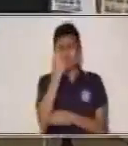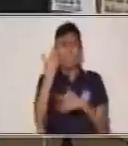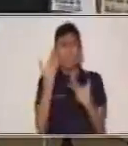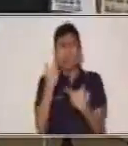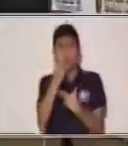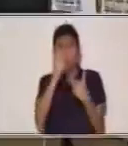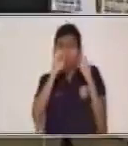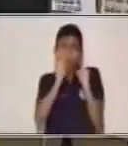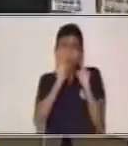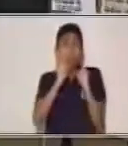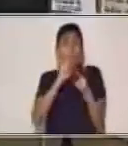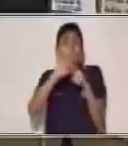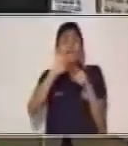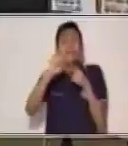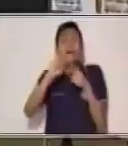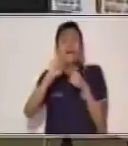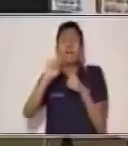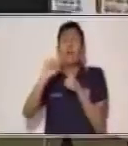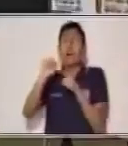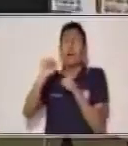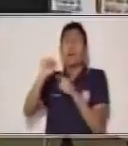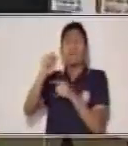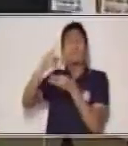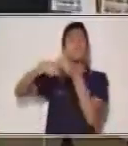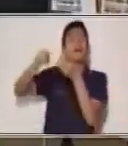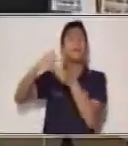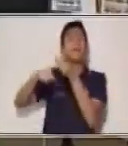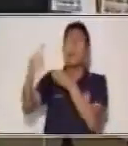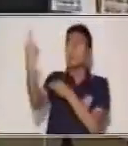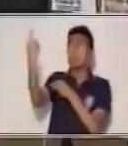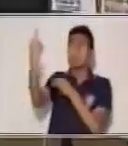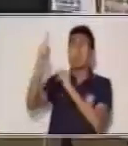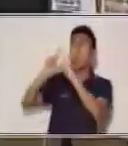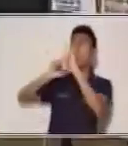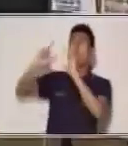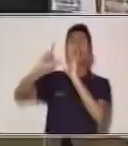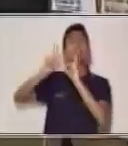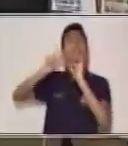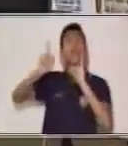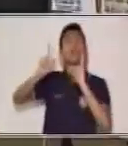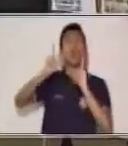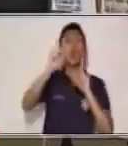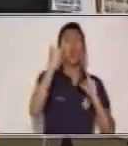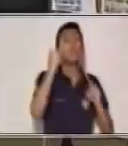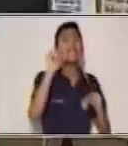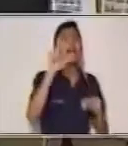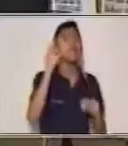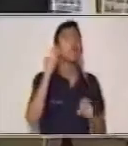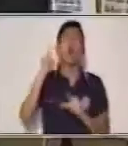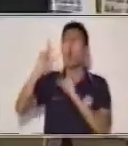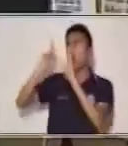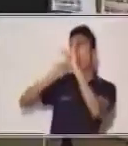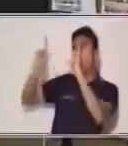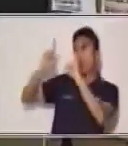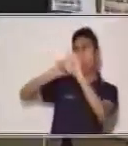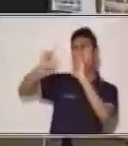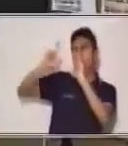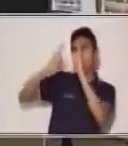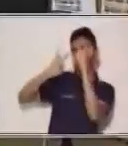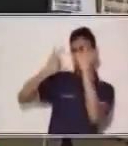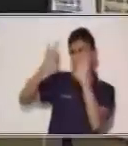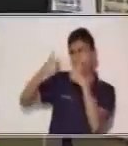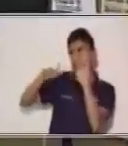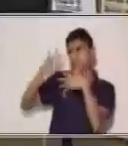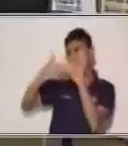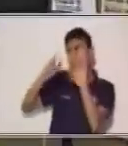dialogando con tu familia. También te recuerdo que en este mes tenemos días que